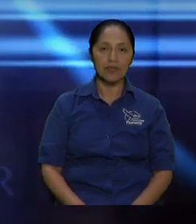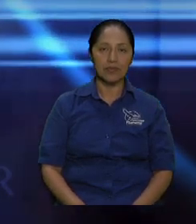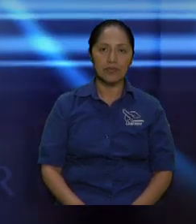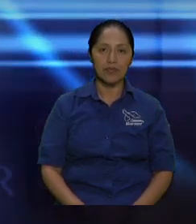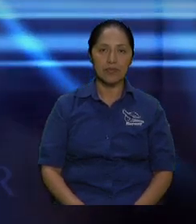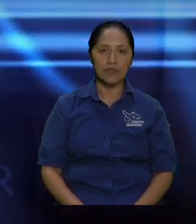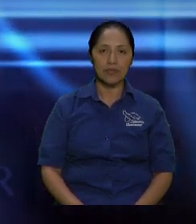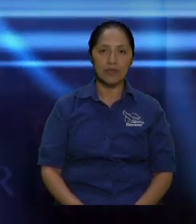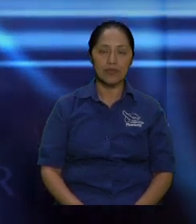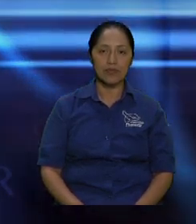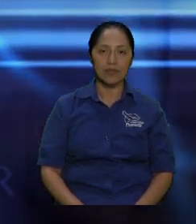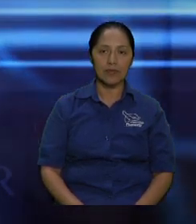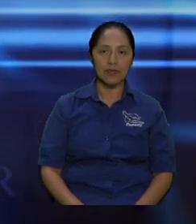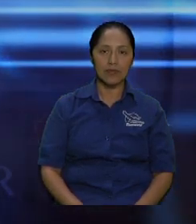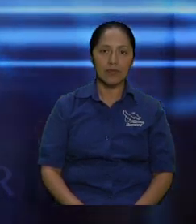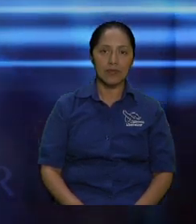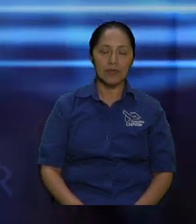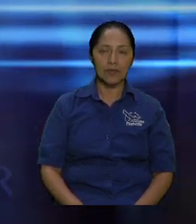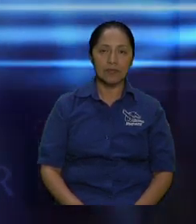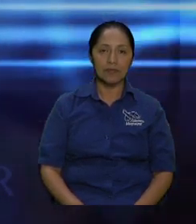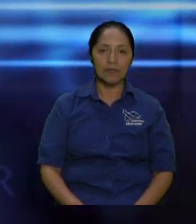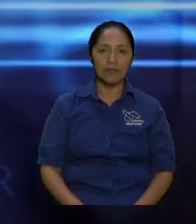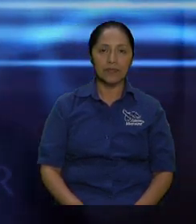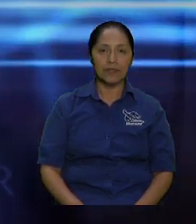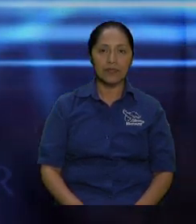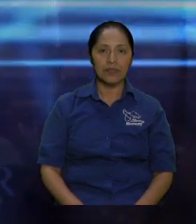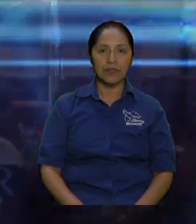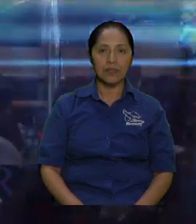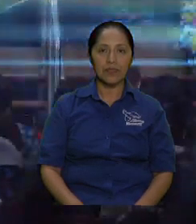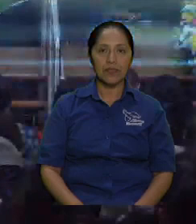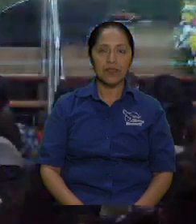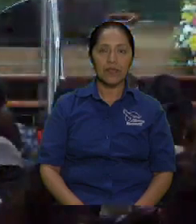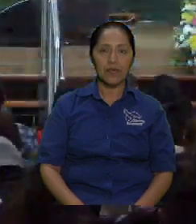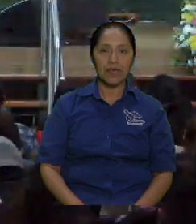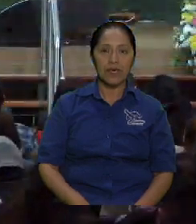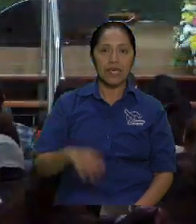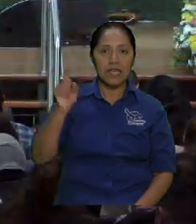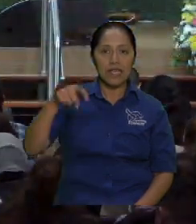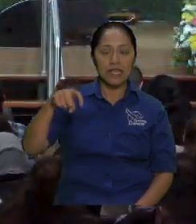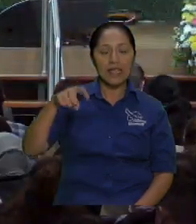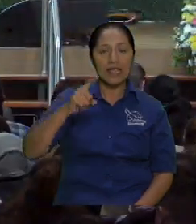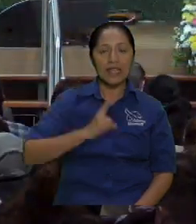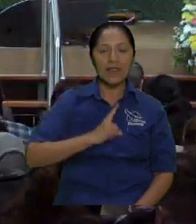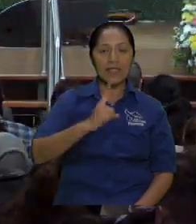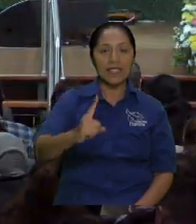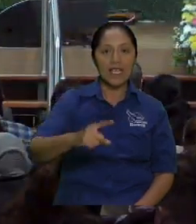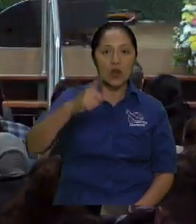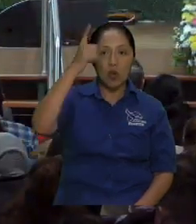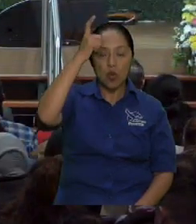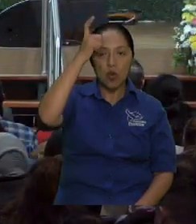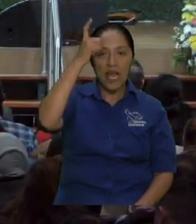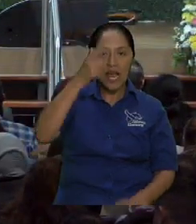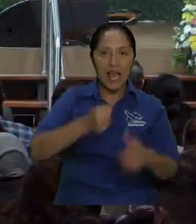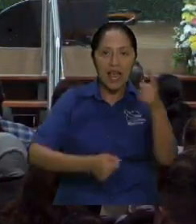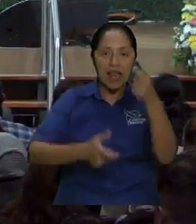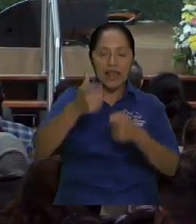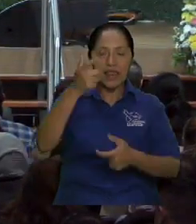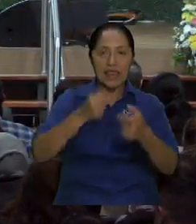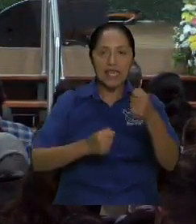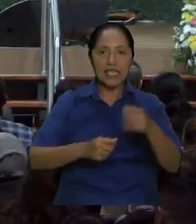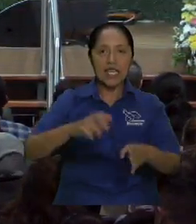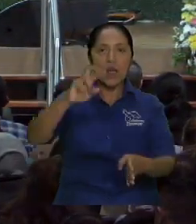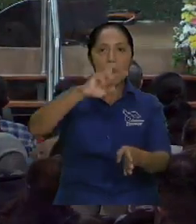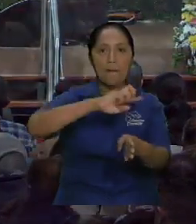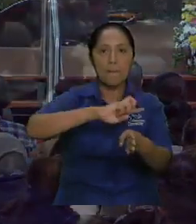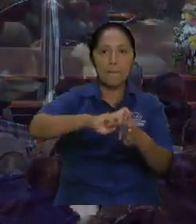pero la cuestión está en que debe de ser una leche pura no